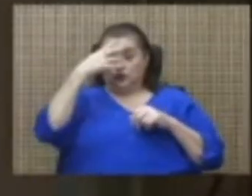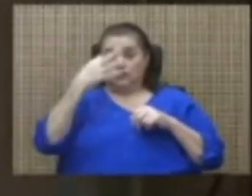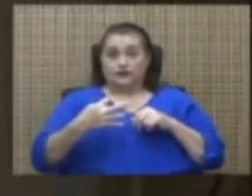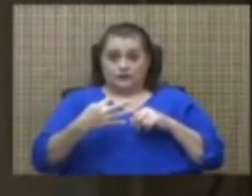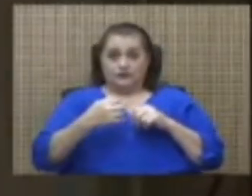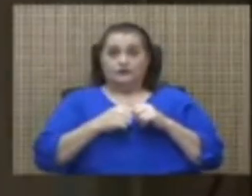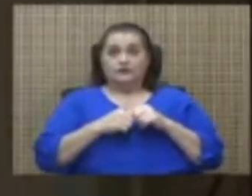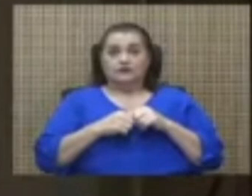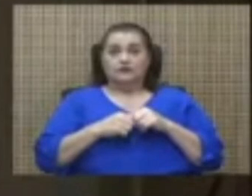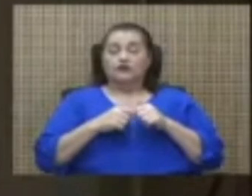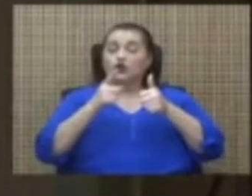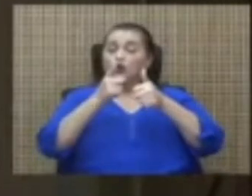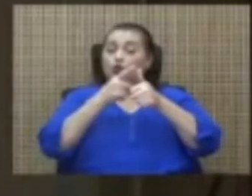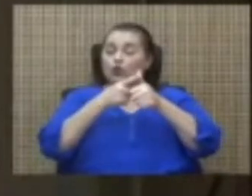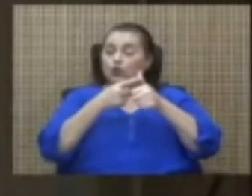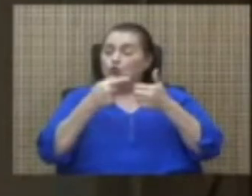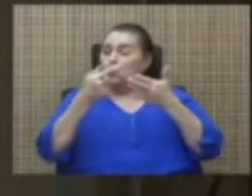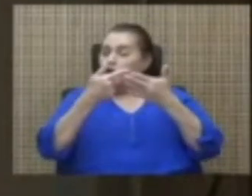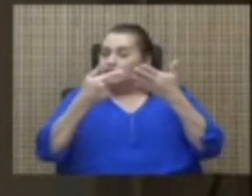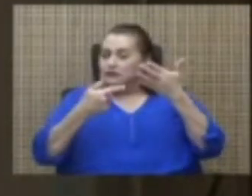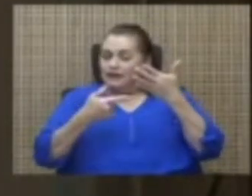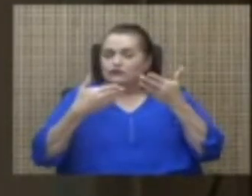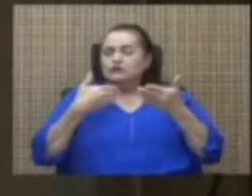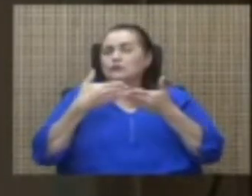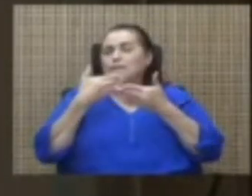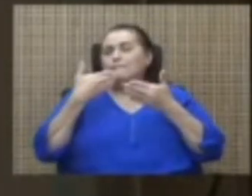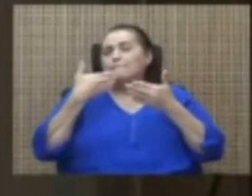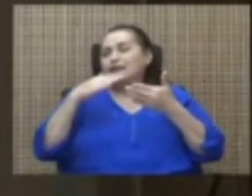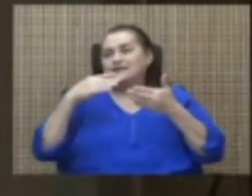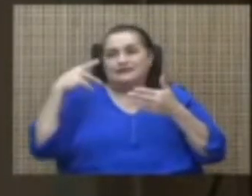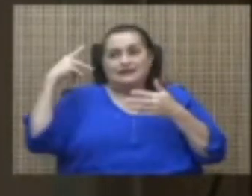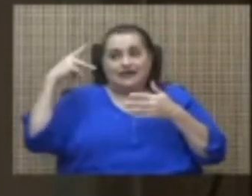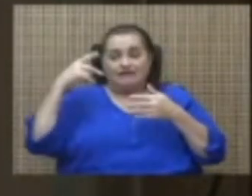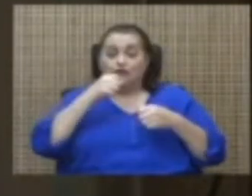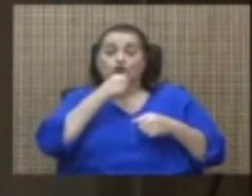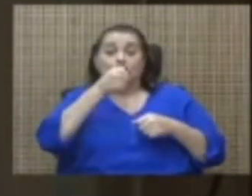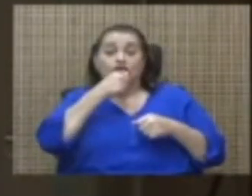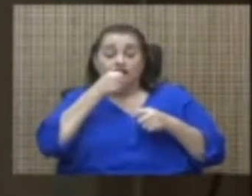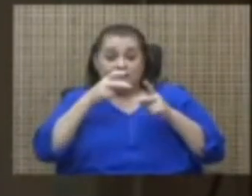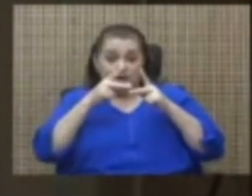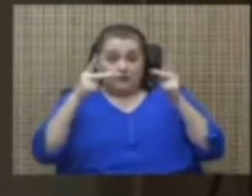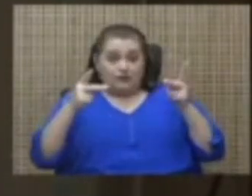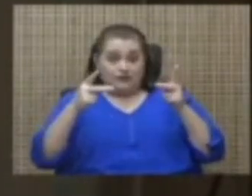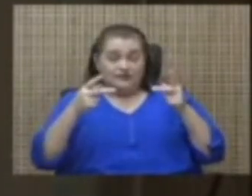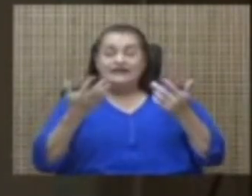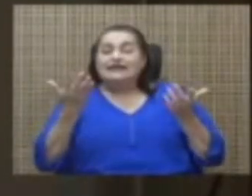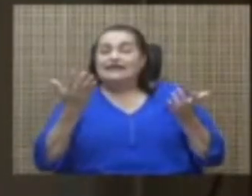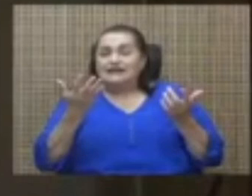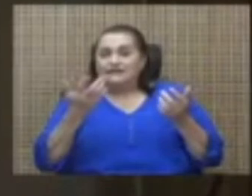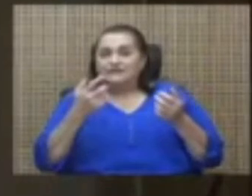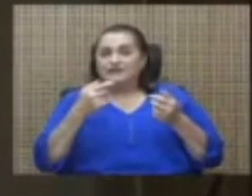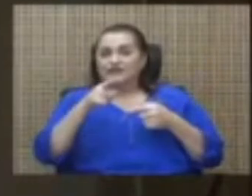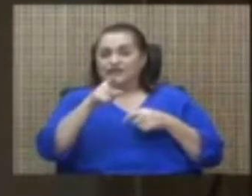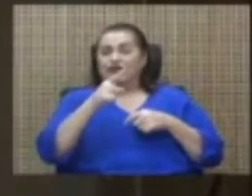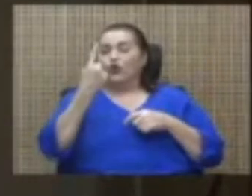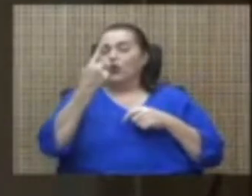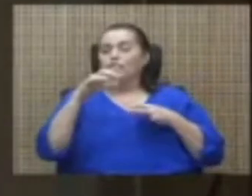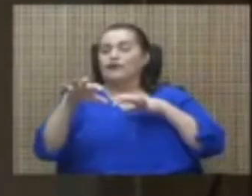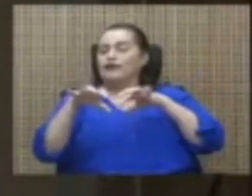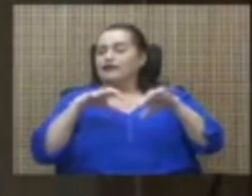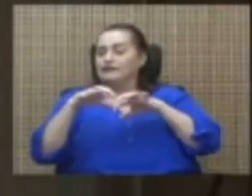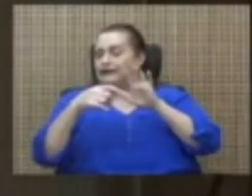uno de los aspectos más graves de lo ocurrido con la conferencia de prensa fue el hecho de que haya sido un acto